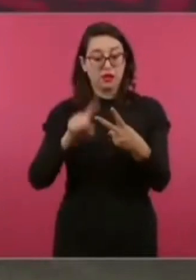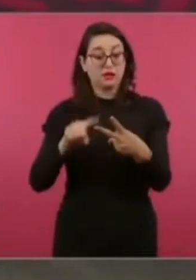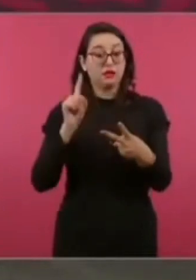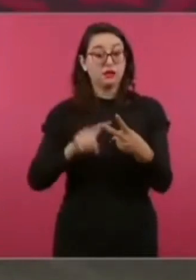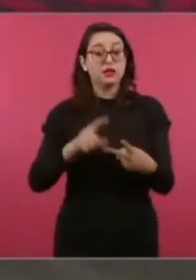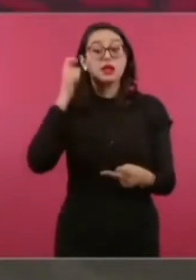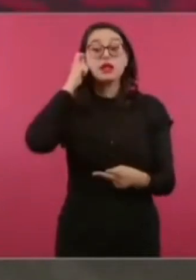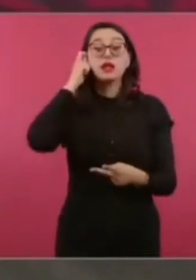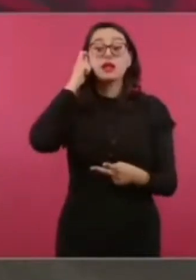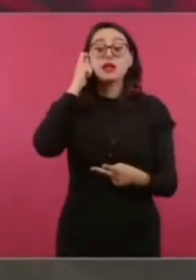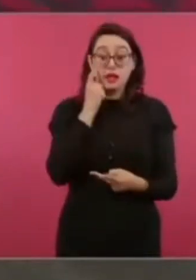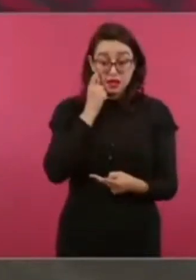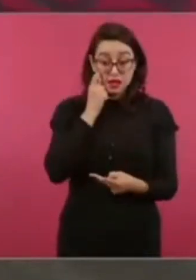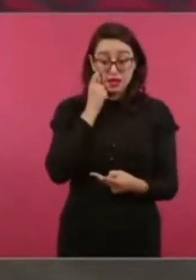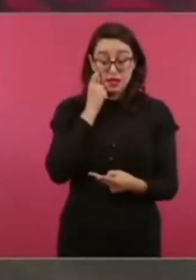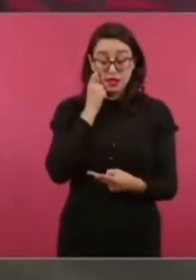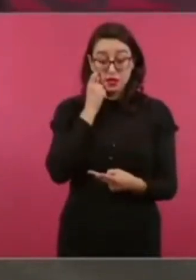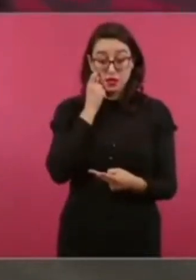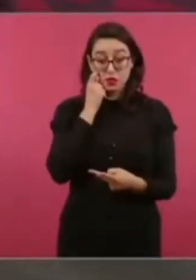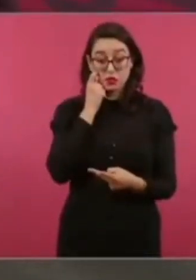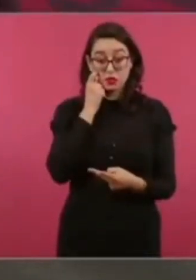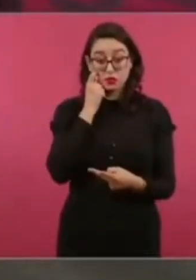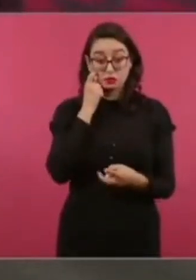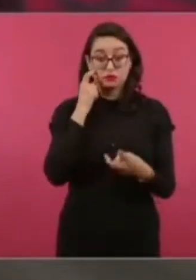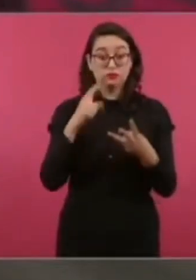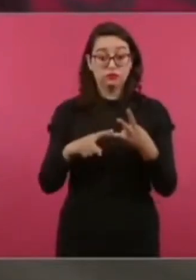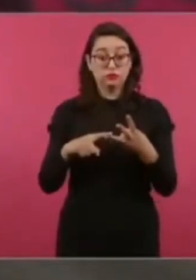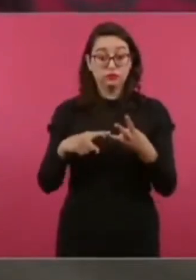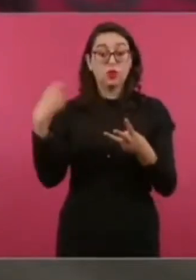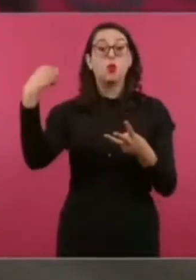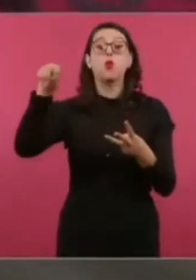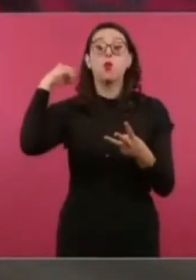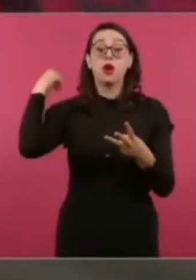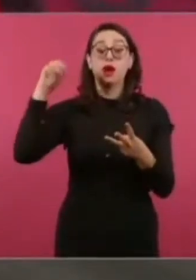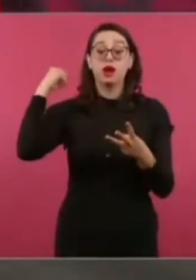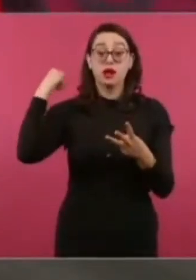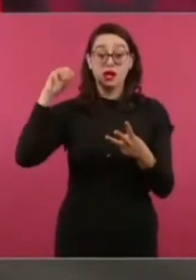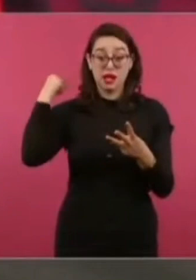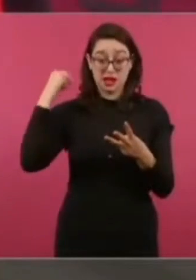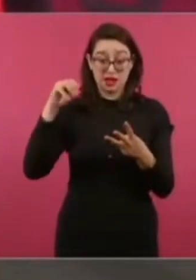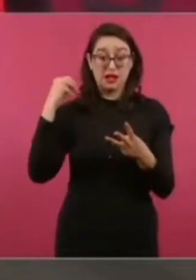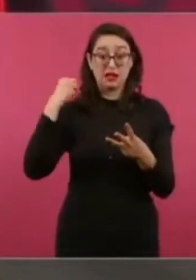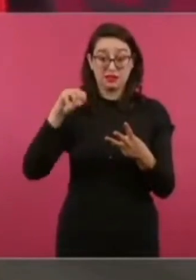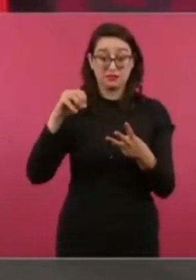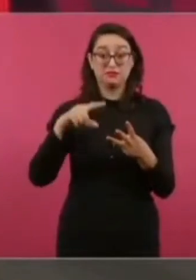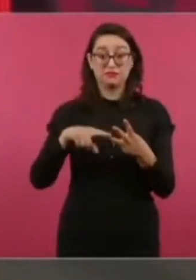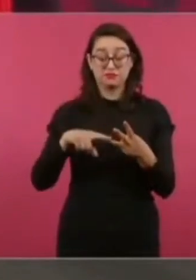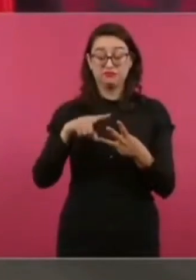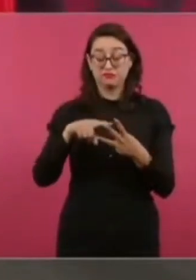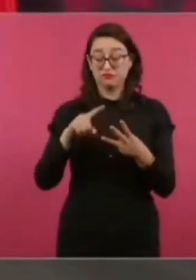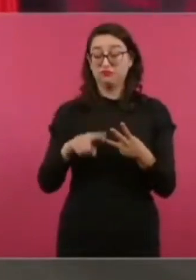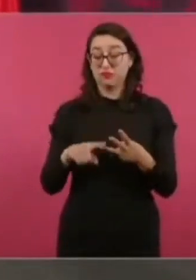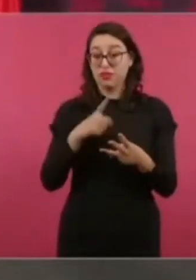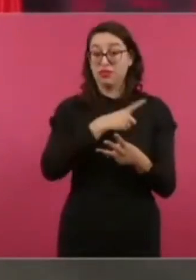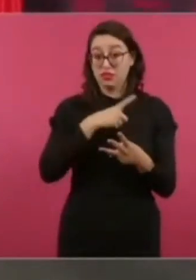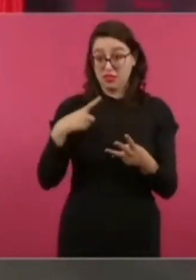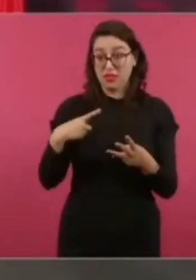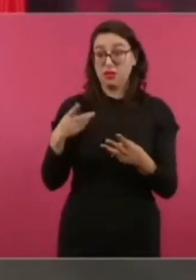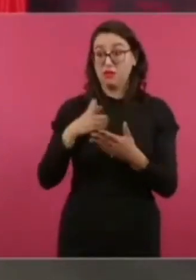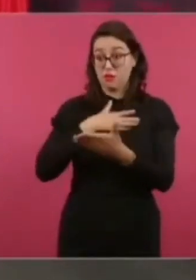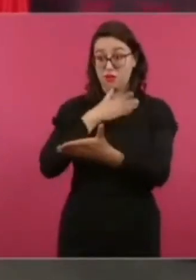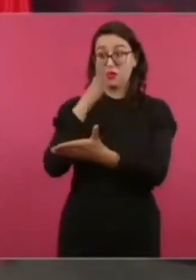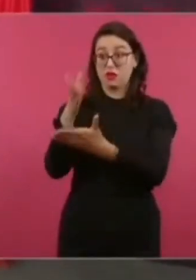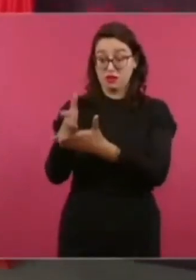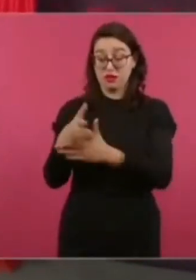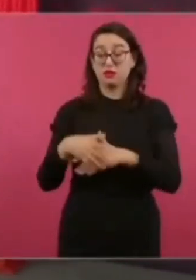Voy a ir a Guerrero y a Oaxaca, a la costa, Chica y a